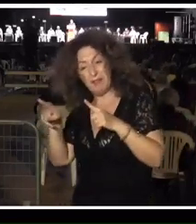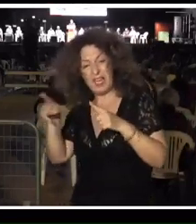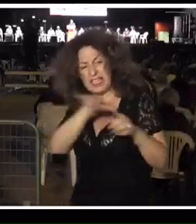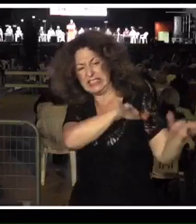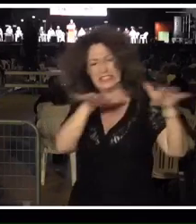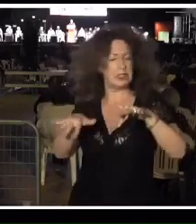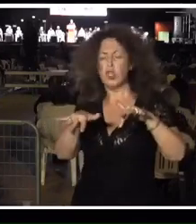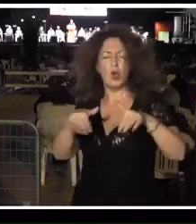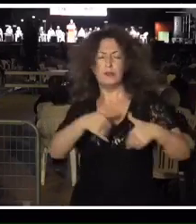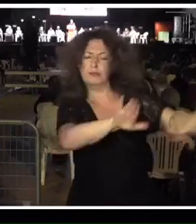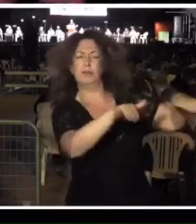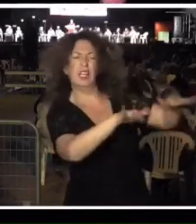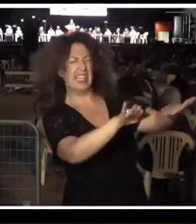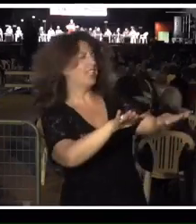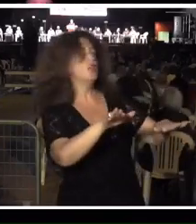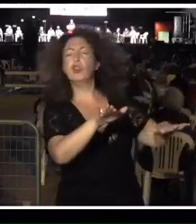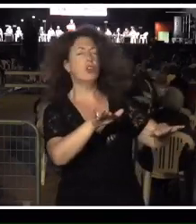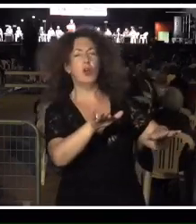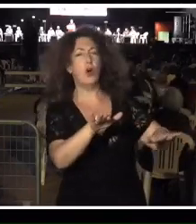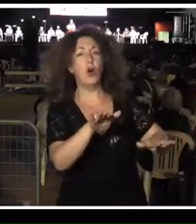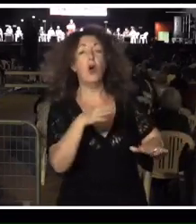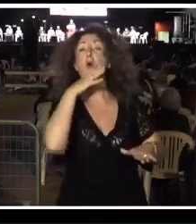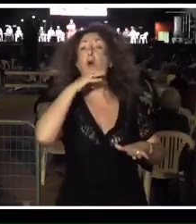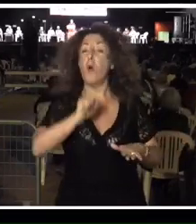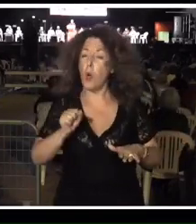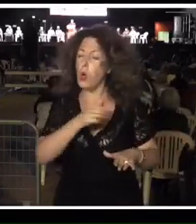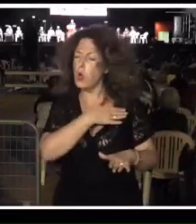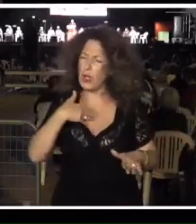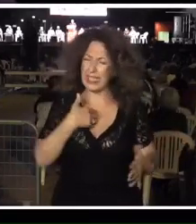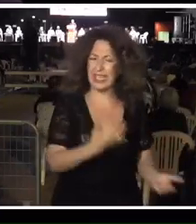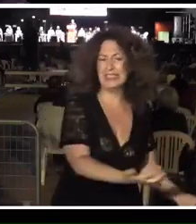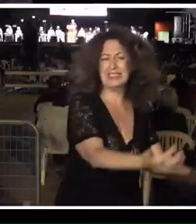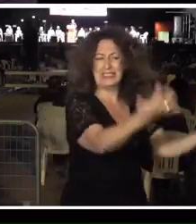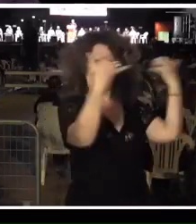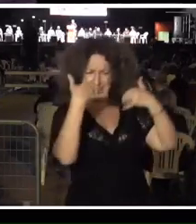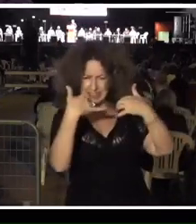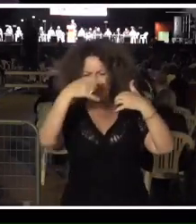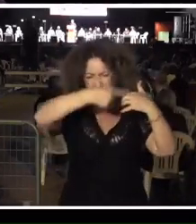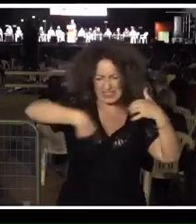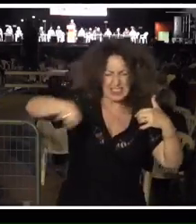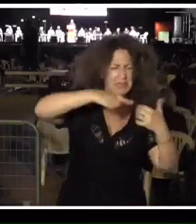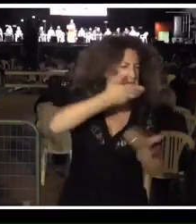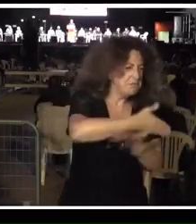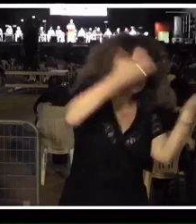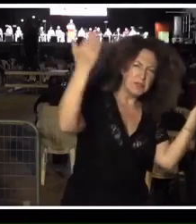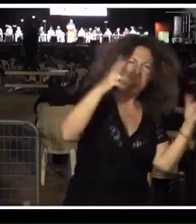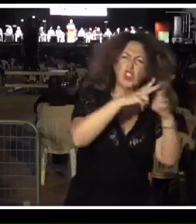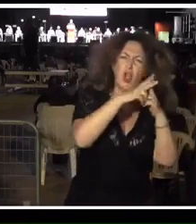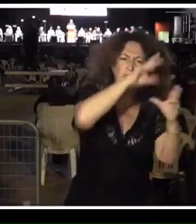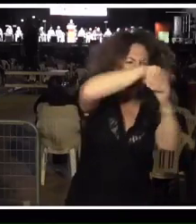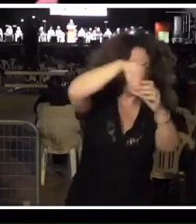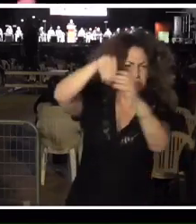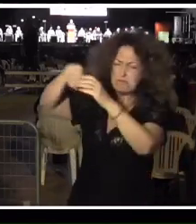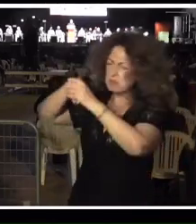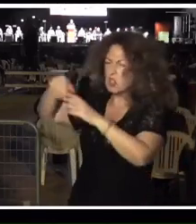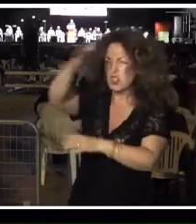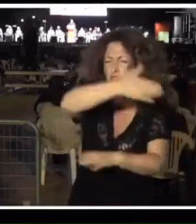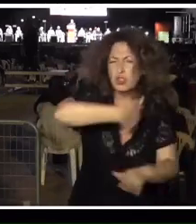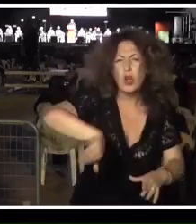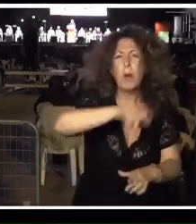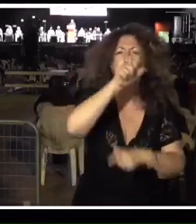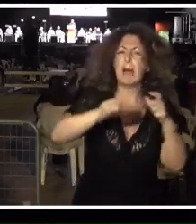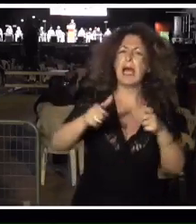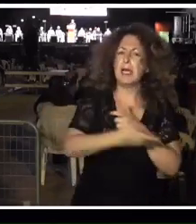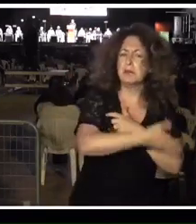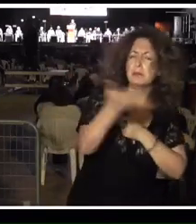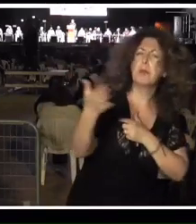ideologías. Julio era todo lo contrario, Julio quería trasladar la política a todos los espacios sociales, a todos los espacios donde la gente